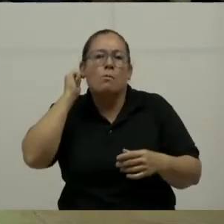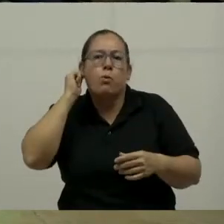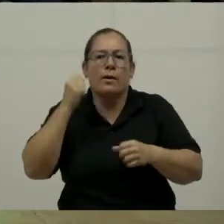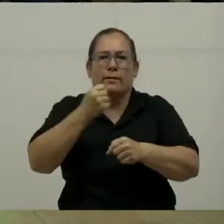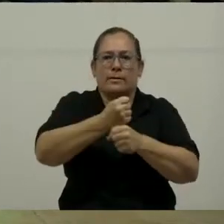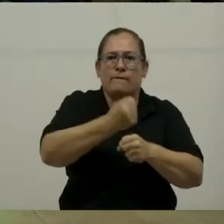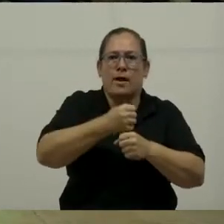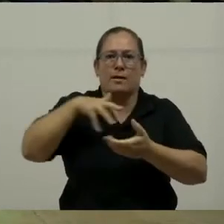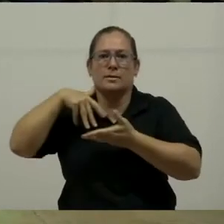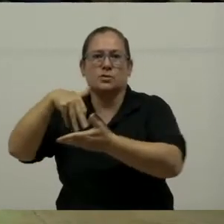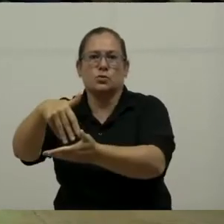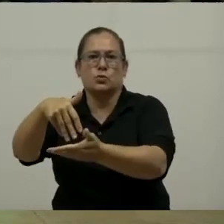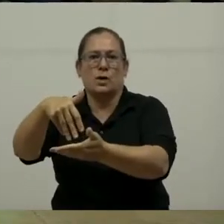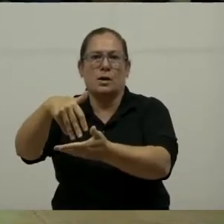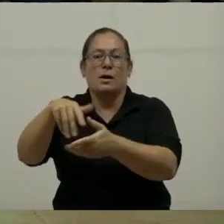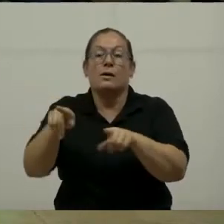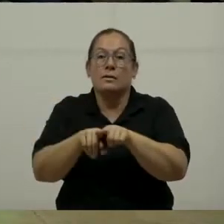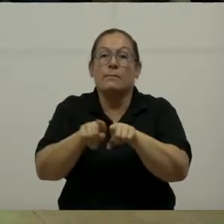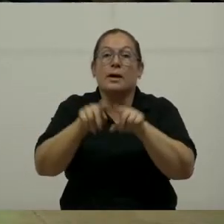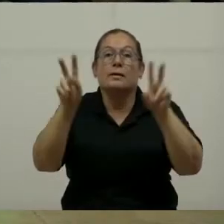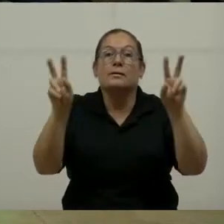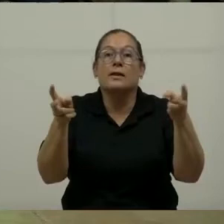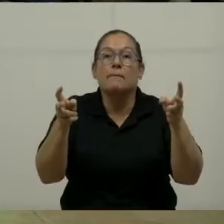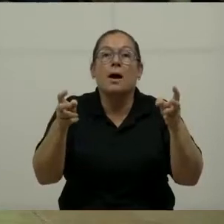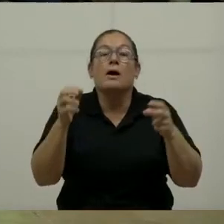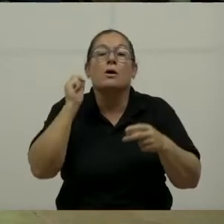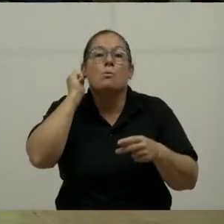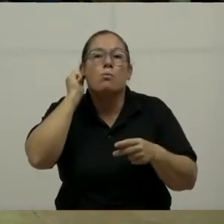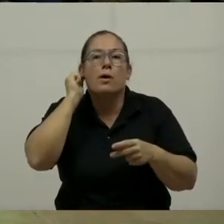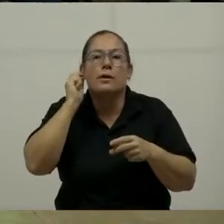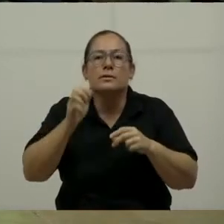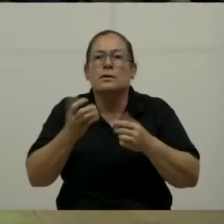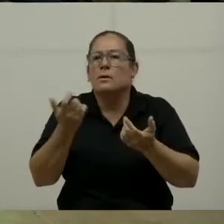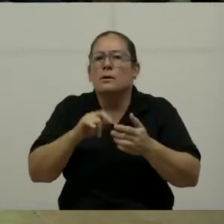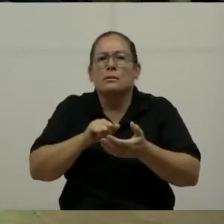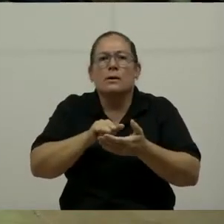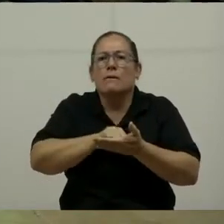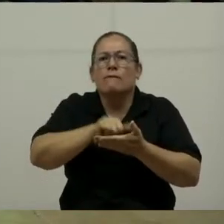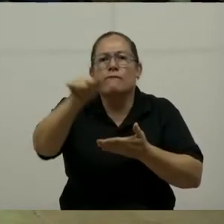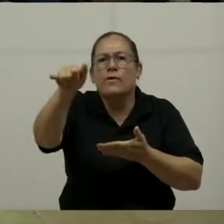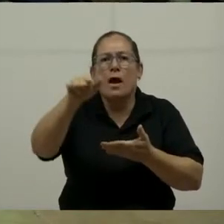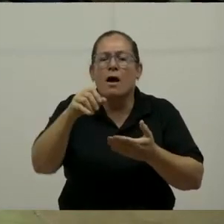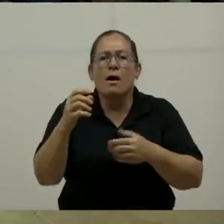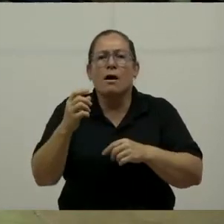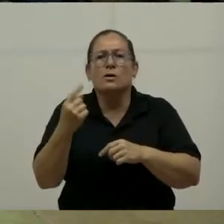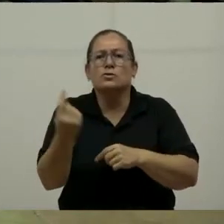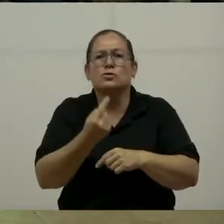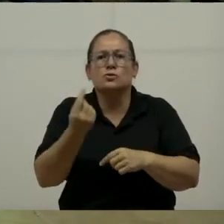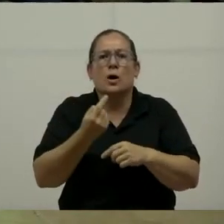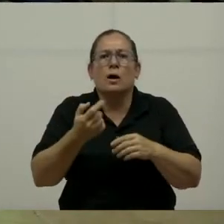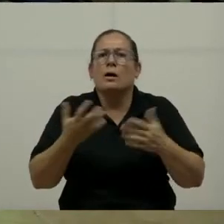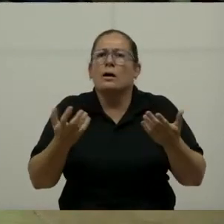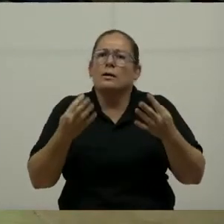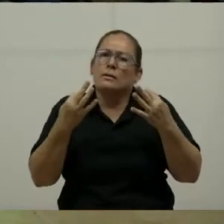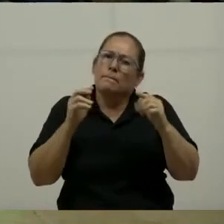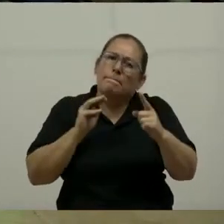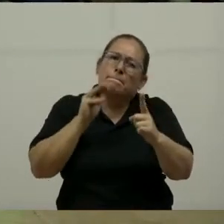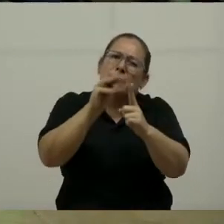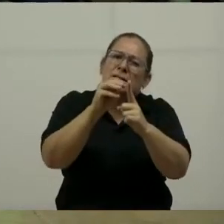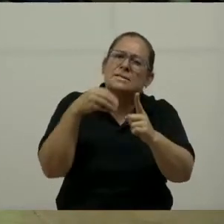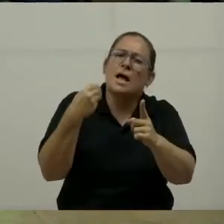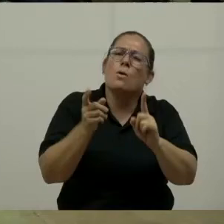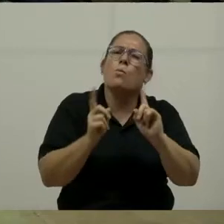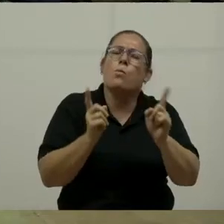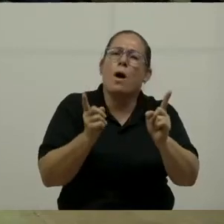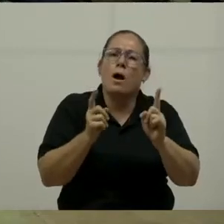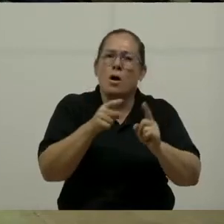como usted lo mencionaba, con el tema de las mujeres que viajan solas, está este programa de Red Sofía, que lo que busca es brindarles ese mensaje a las mujeres y